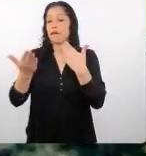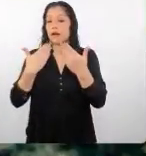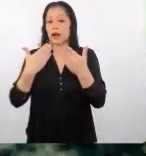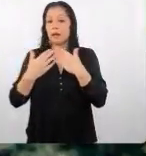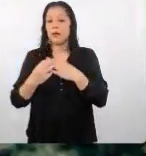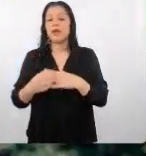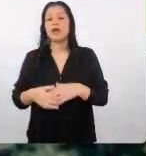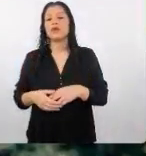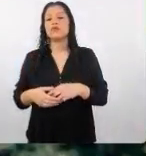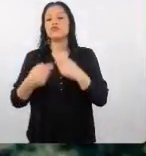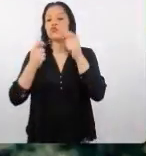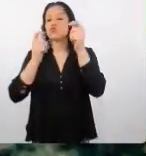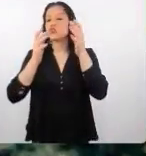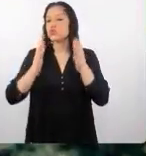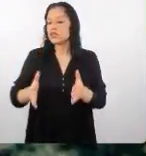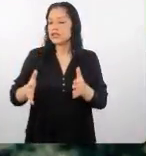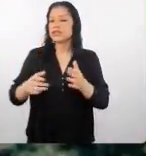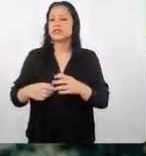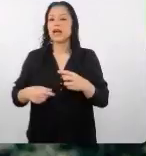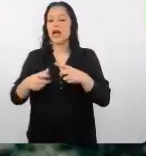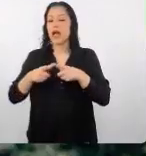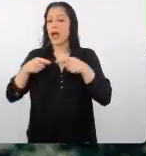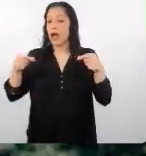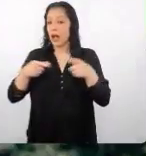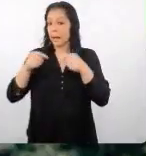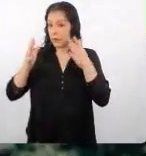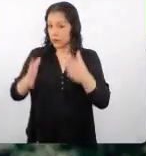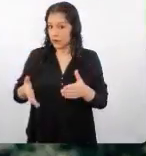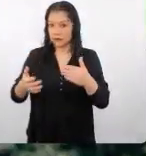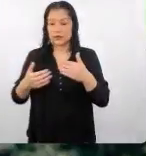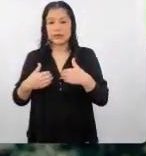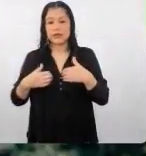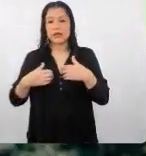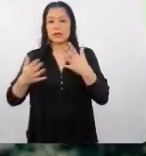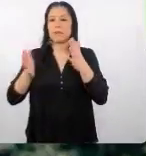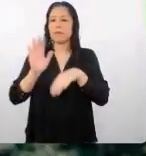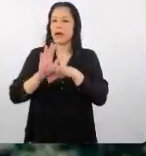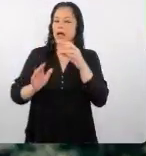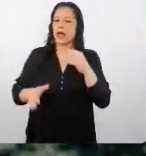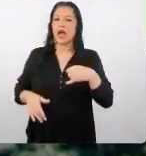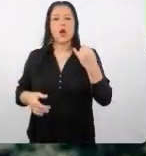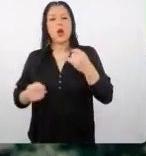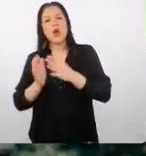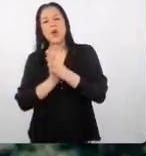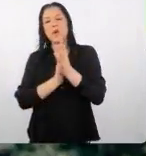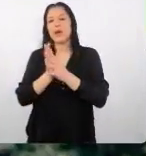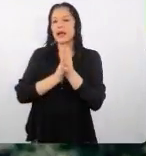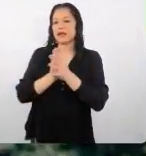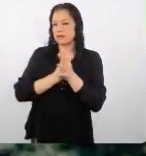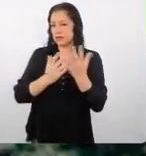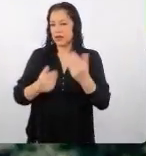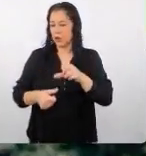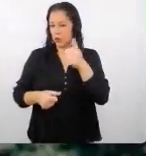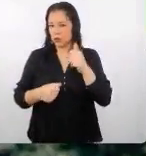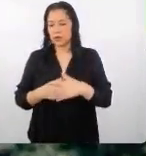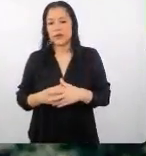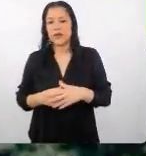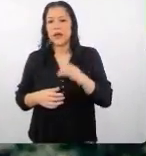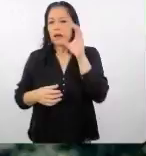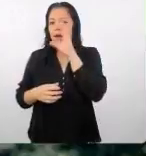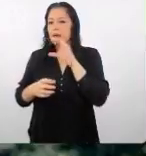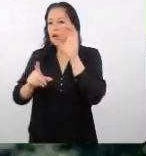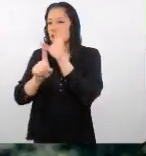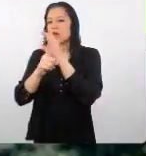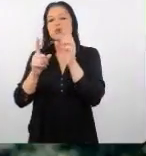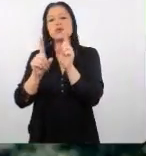vacacionista japonés estamos hablando tener una mirada un poco más joven un poco más fresca de los viejos van a buscar esas culturas